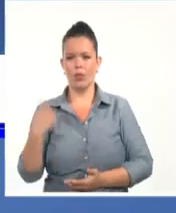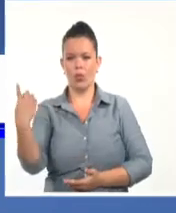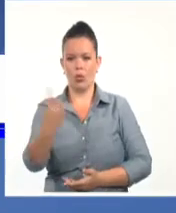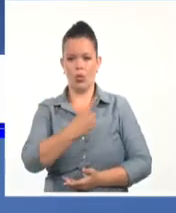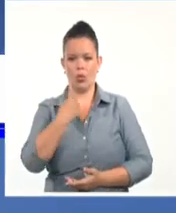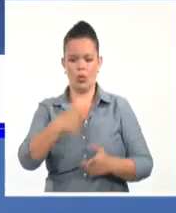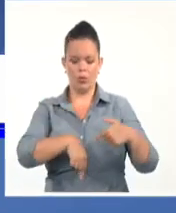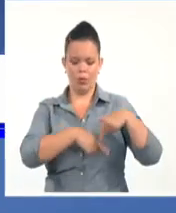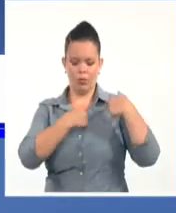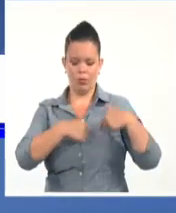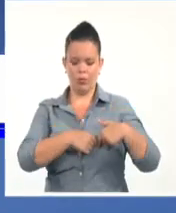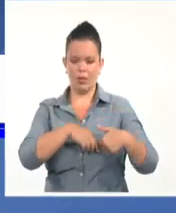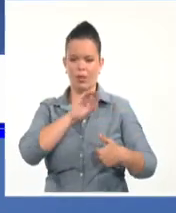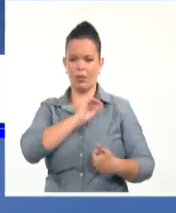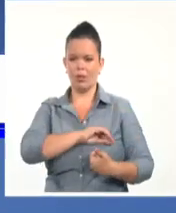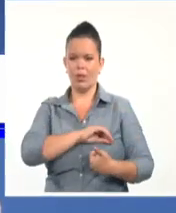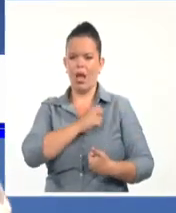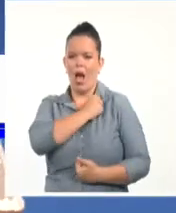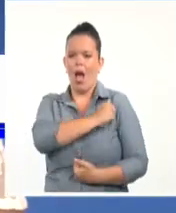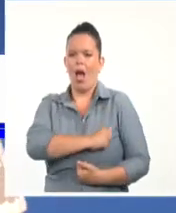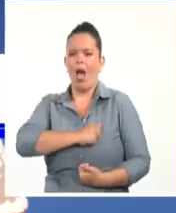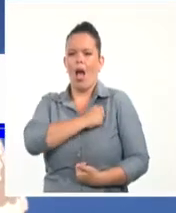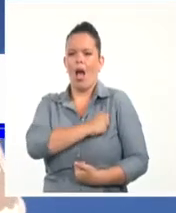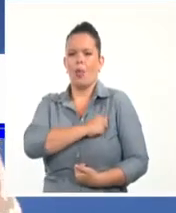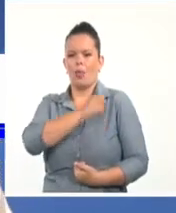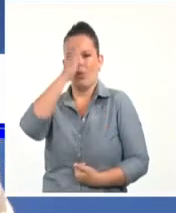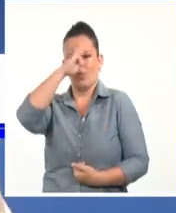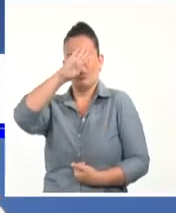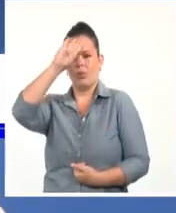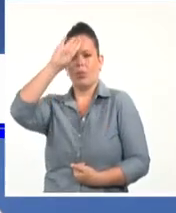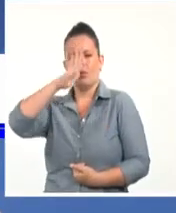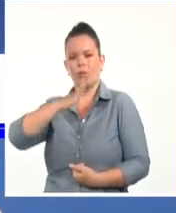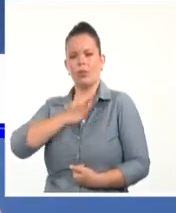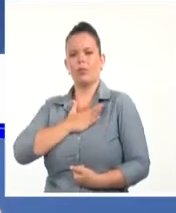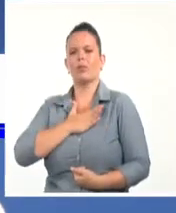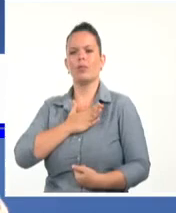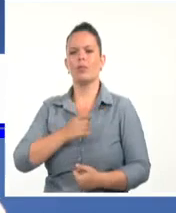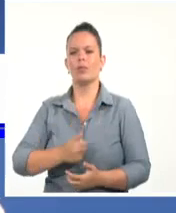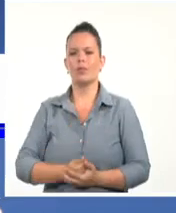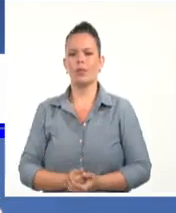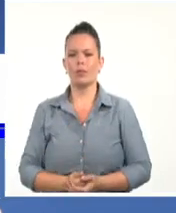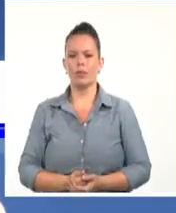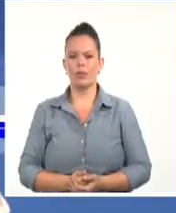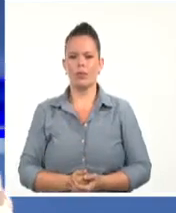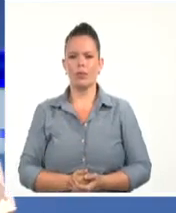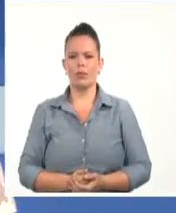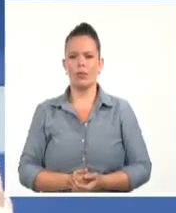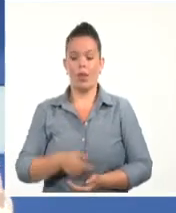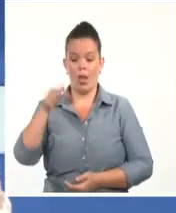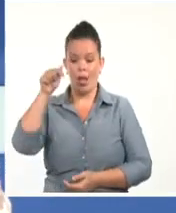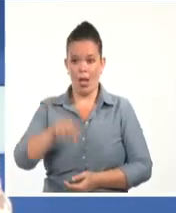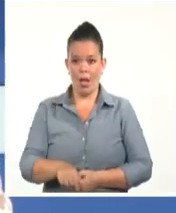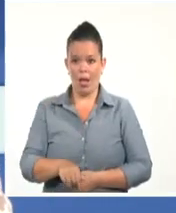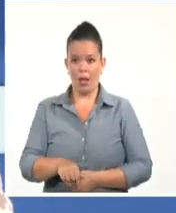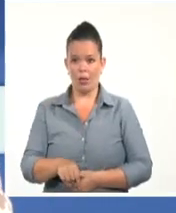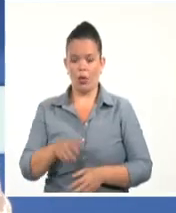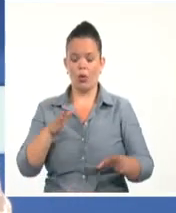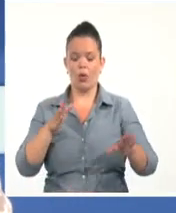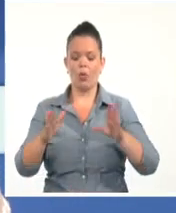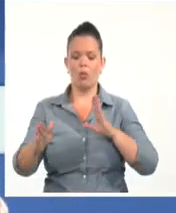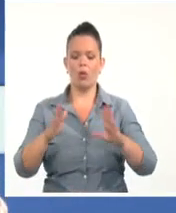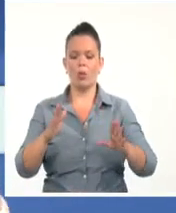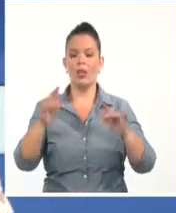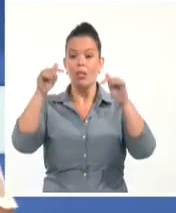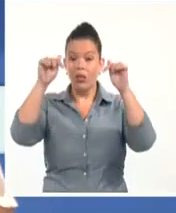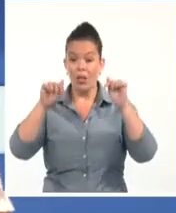que nos pide con mucha ecuanimidad, que el momento es realmente de